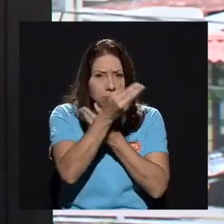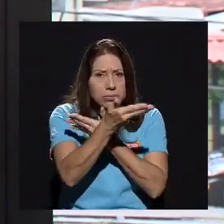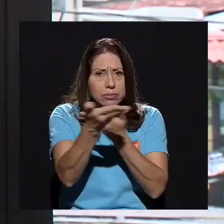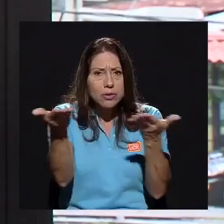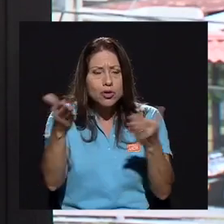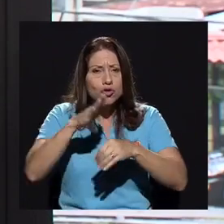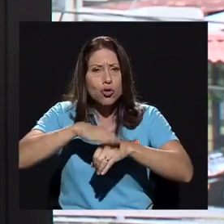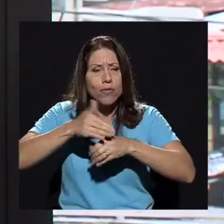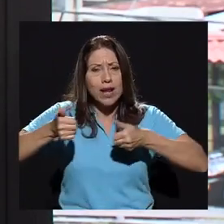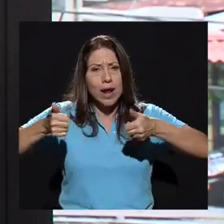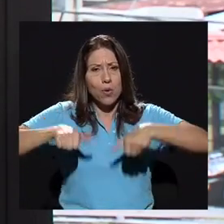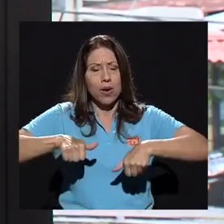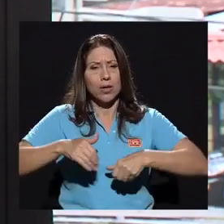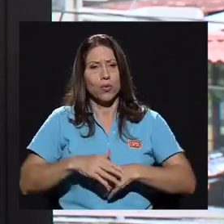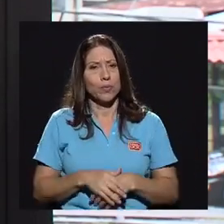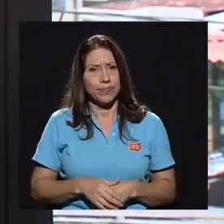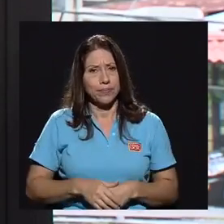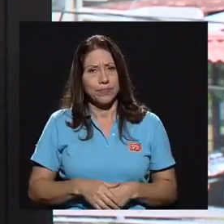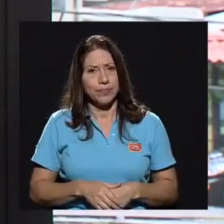acuerdo.